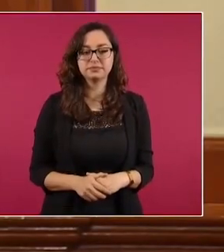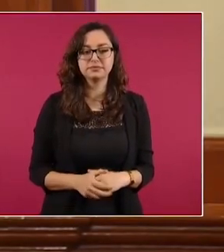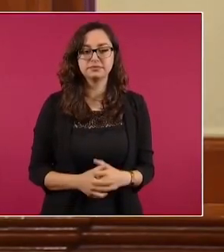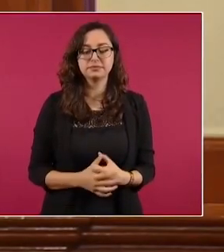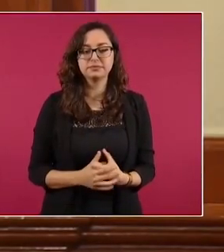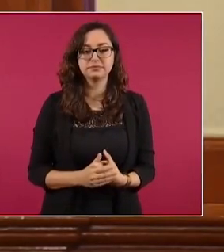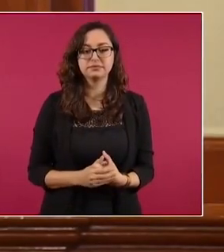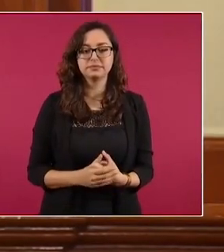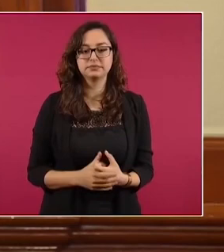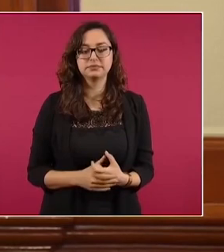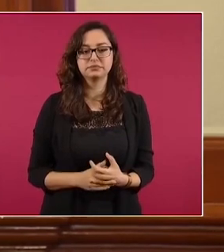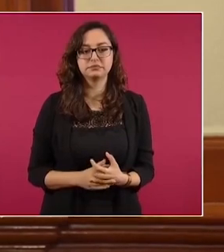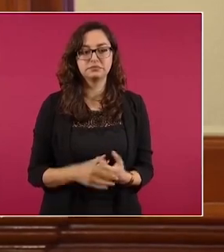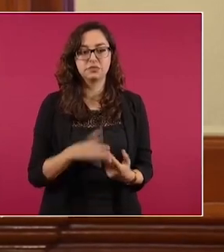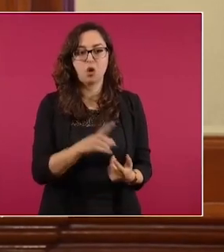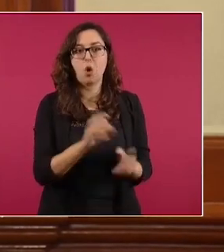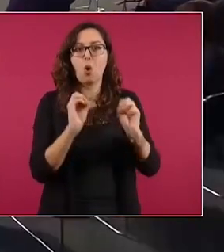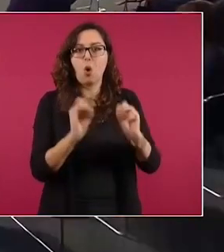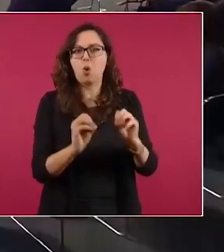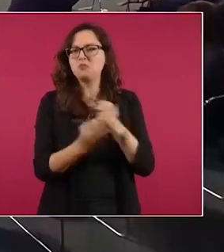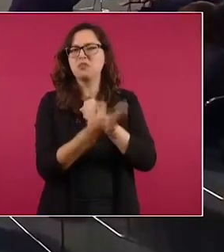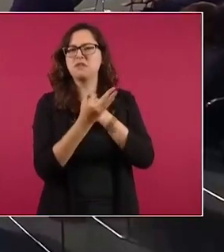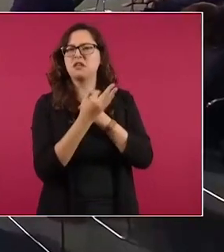que tenga una postura objetiva.